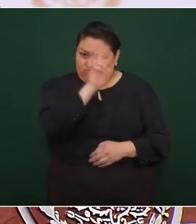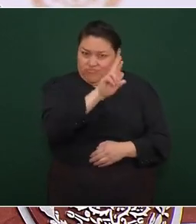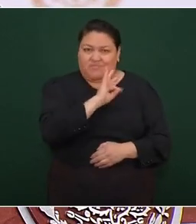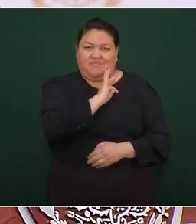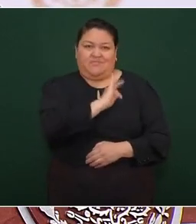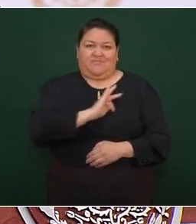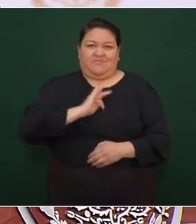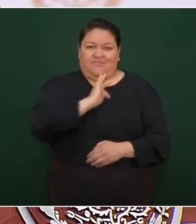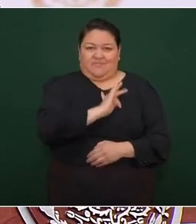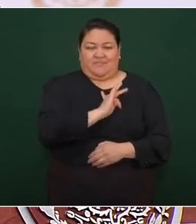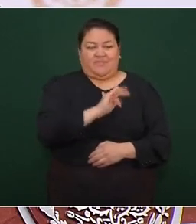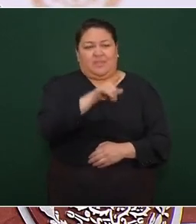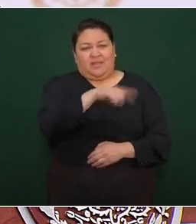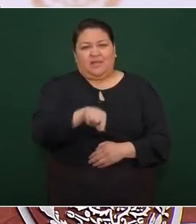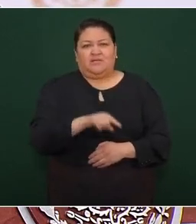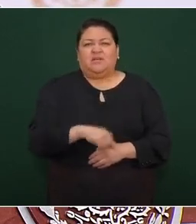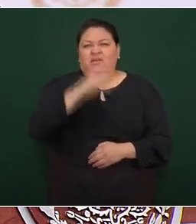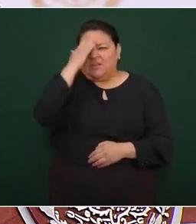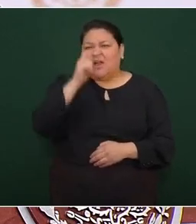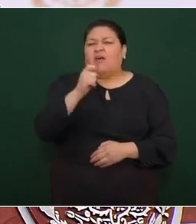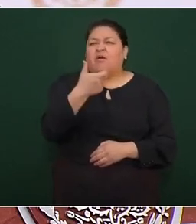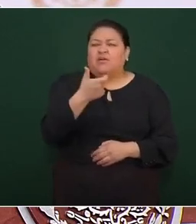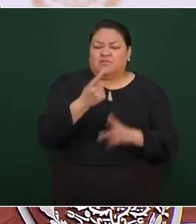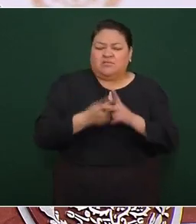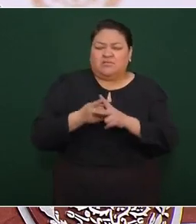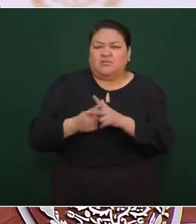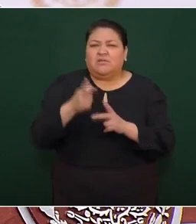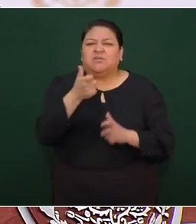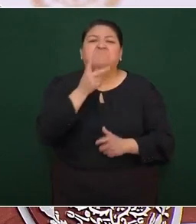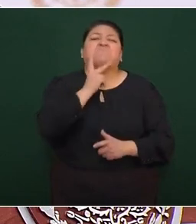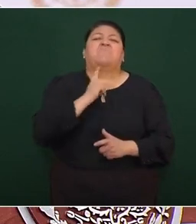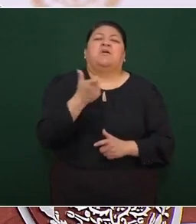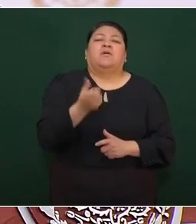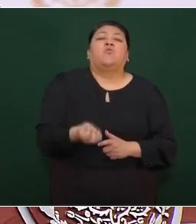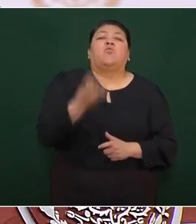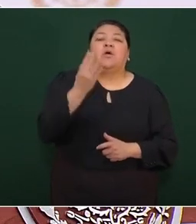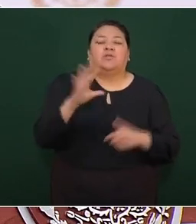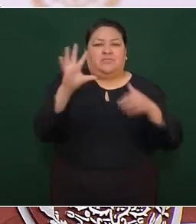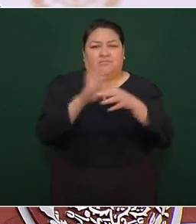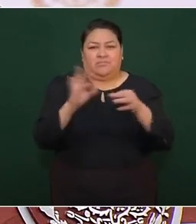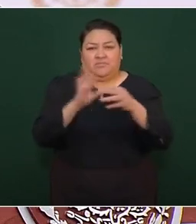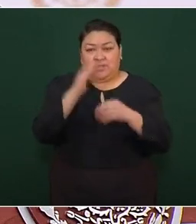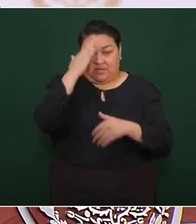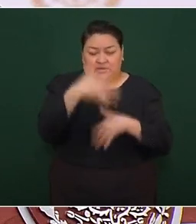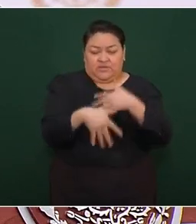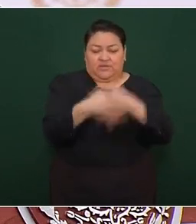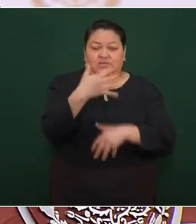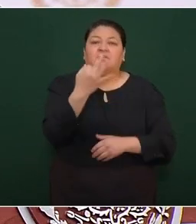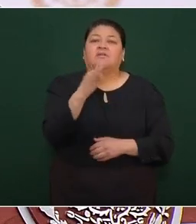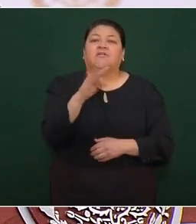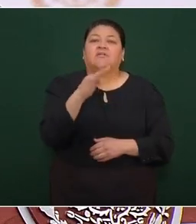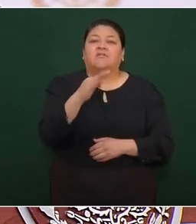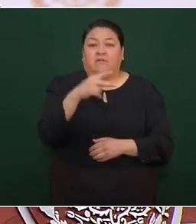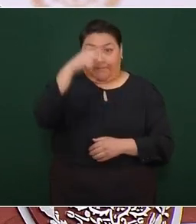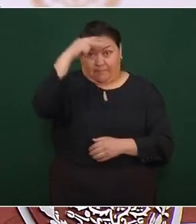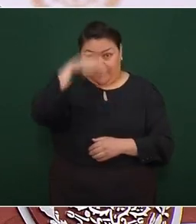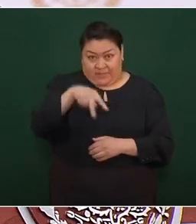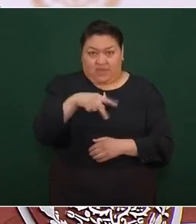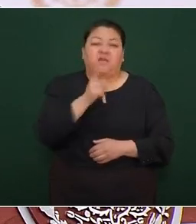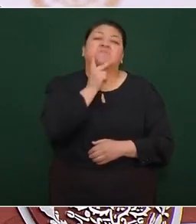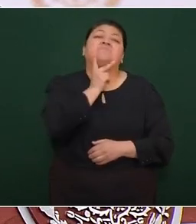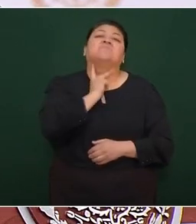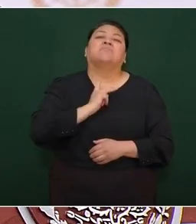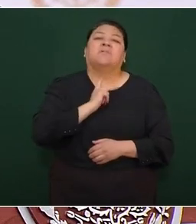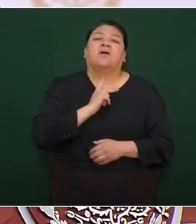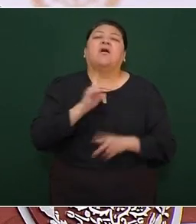felicidades. Y en el Quién es quién en los precios de los combustibles, informamos que al día 15 de febrero la mezcla mexicana se cotizó